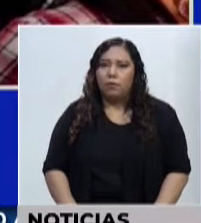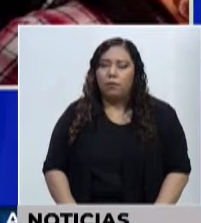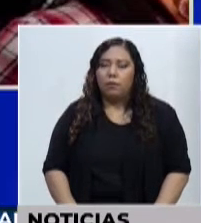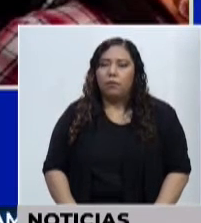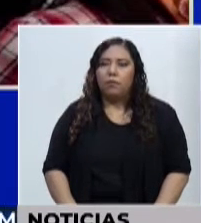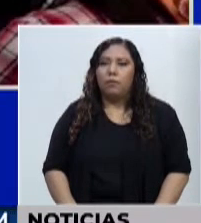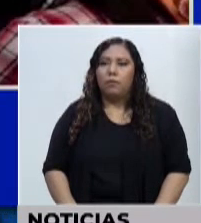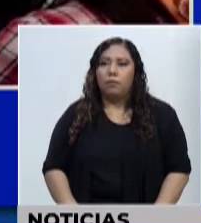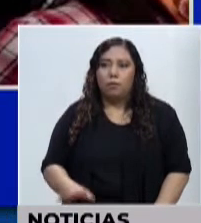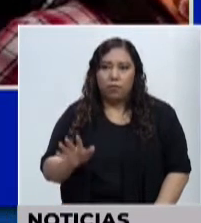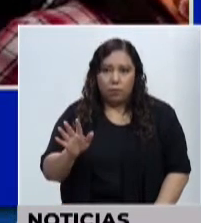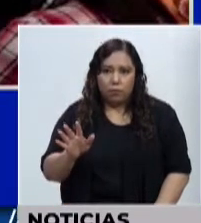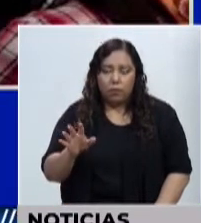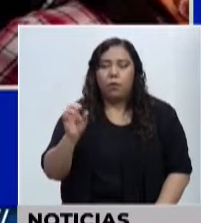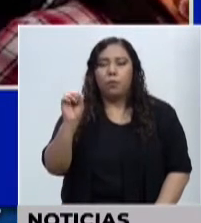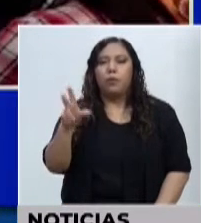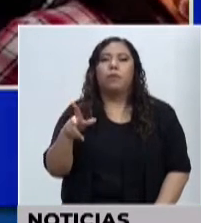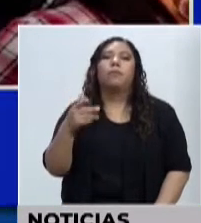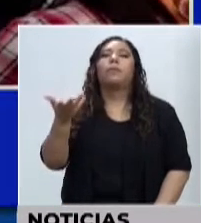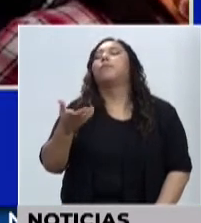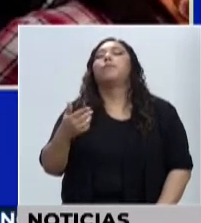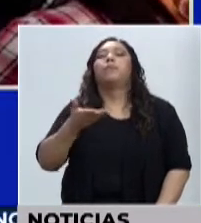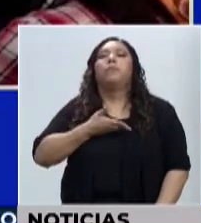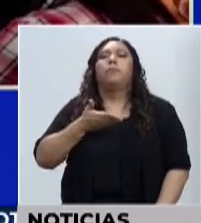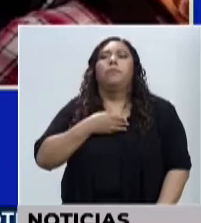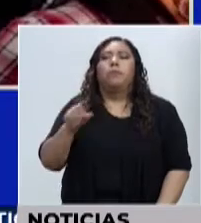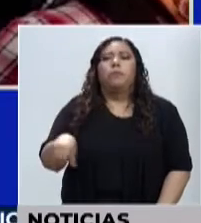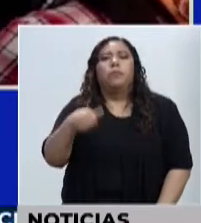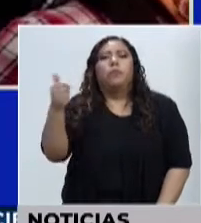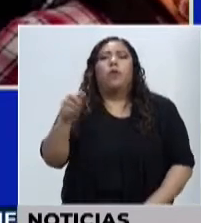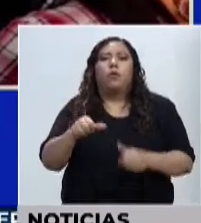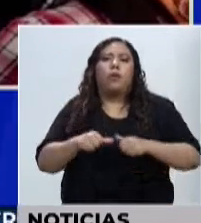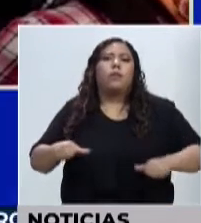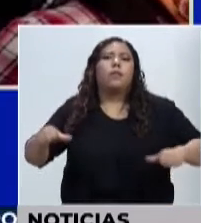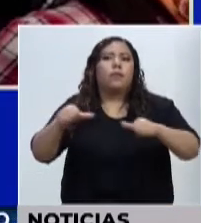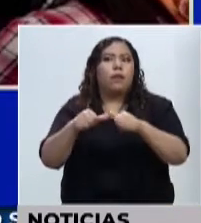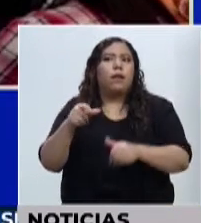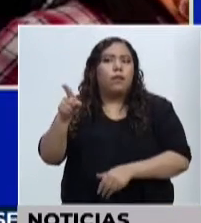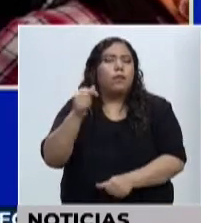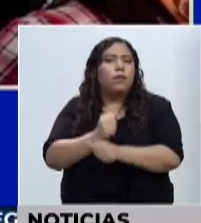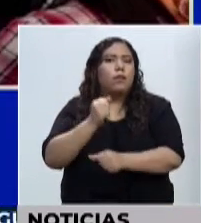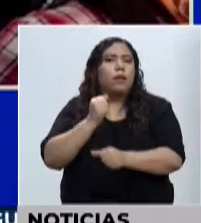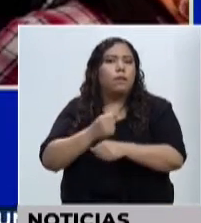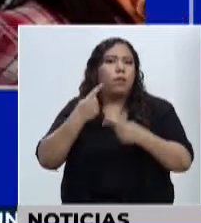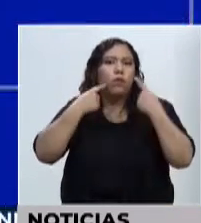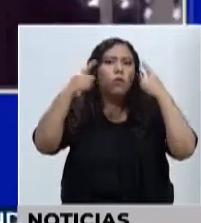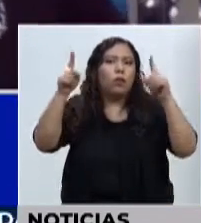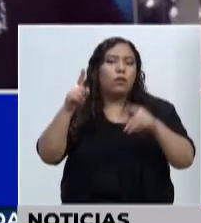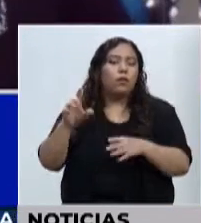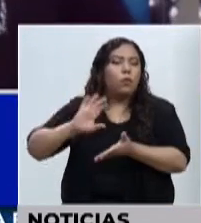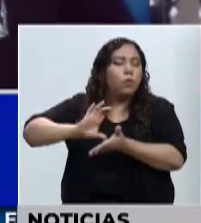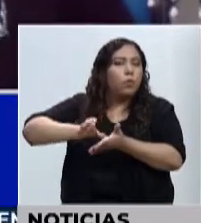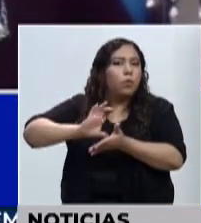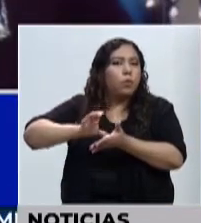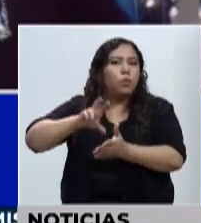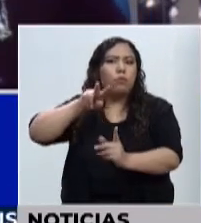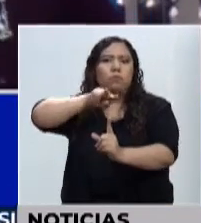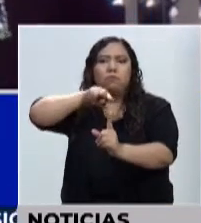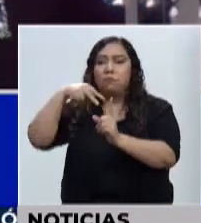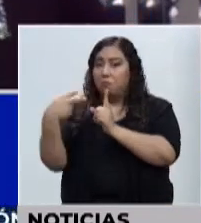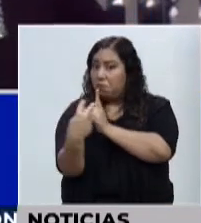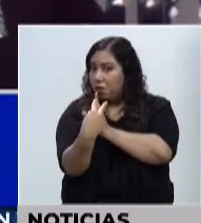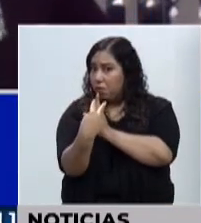Bueno, tenemos otras áreas en la gestión del cambio. Tuvimos mucho éxito con un curso de prospectiva, que es donde lo